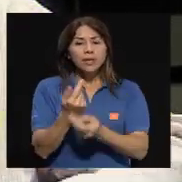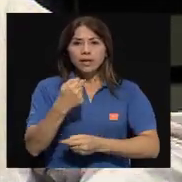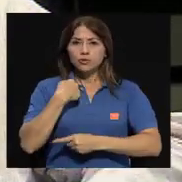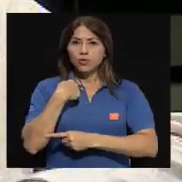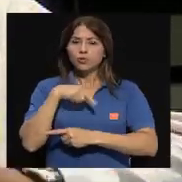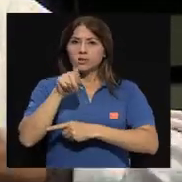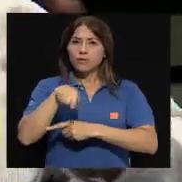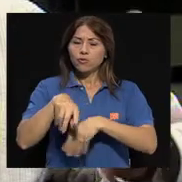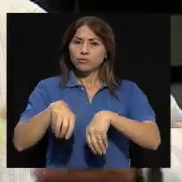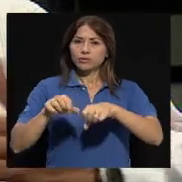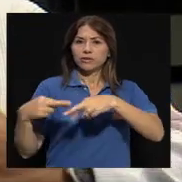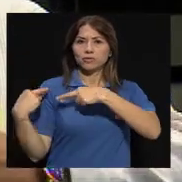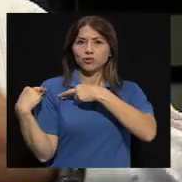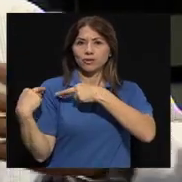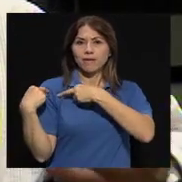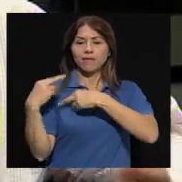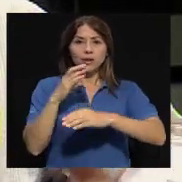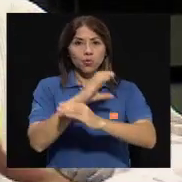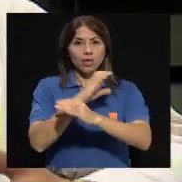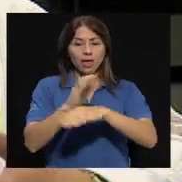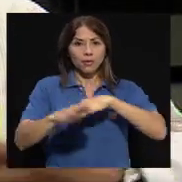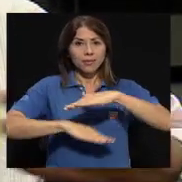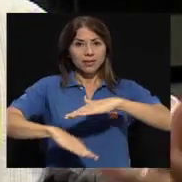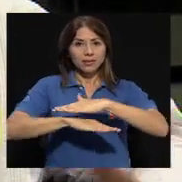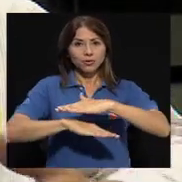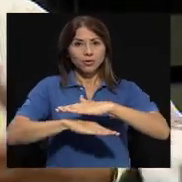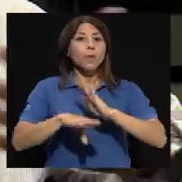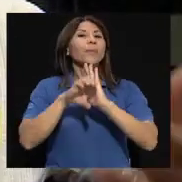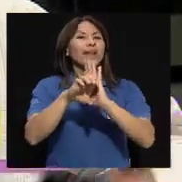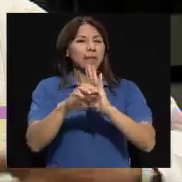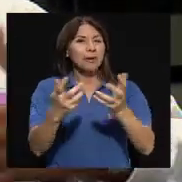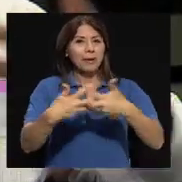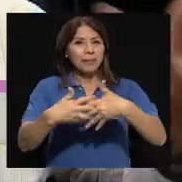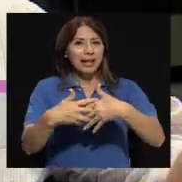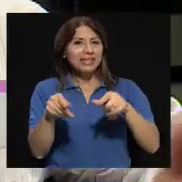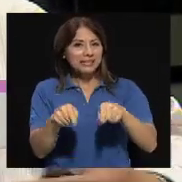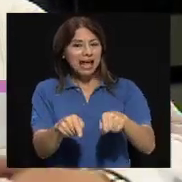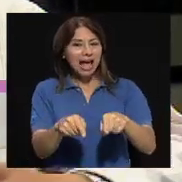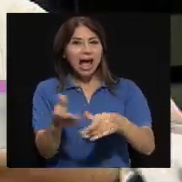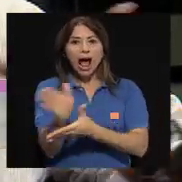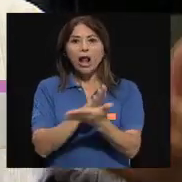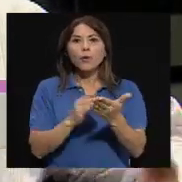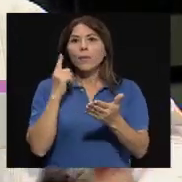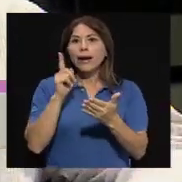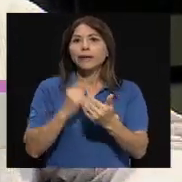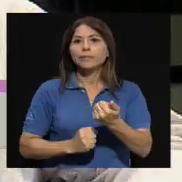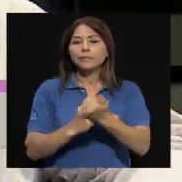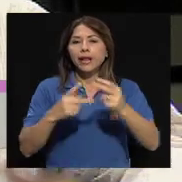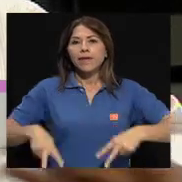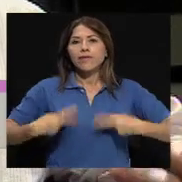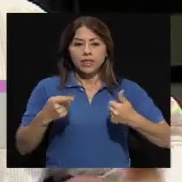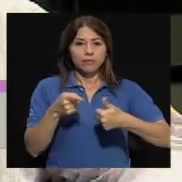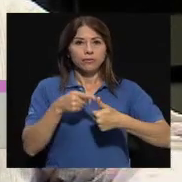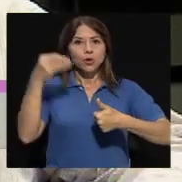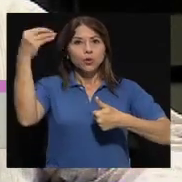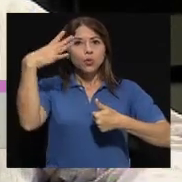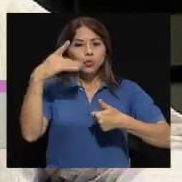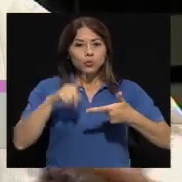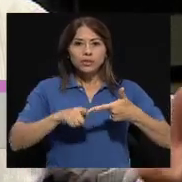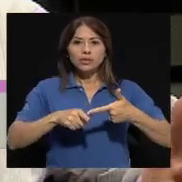básicas. Si fuera una empresa, serían líneas vitales. ¿Cuáles son las líneas vitales? Luz, agua, energía.